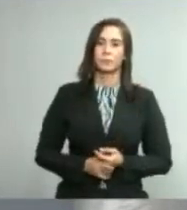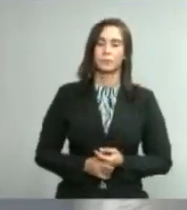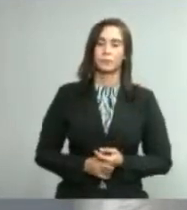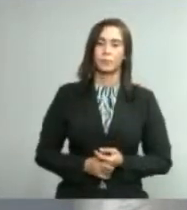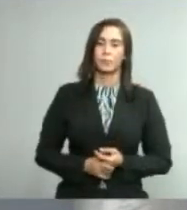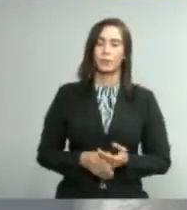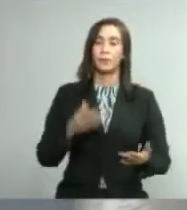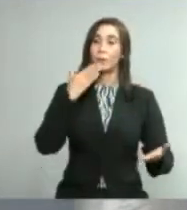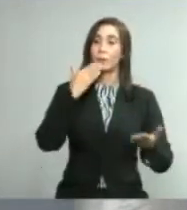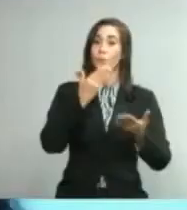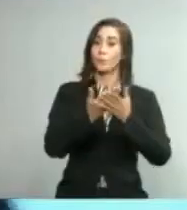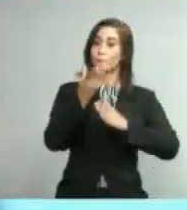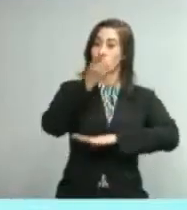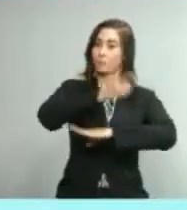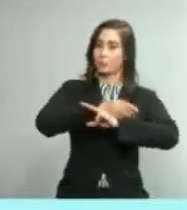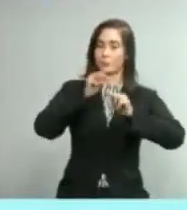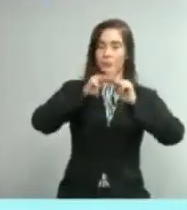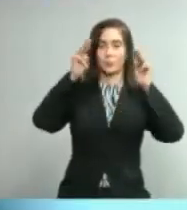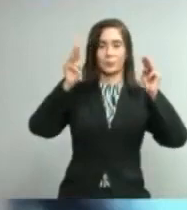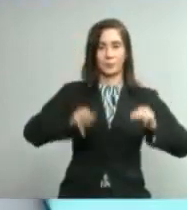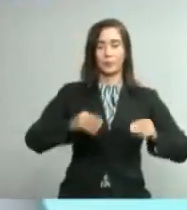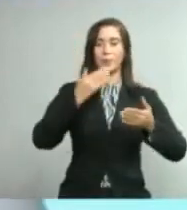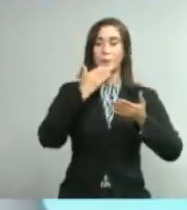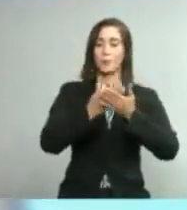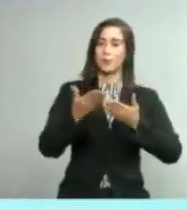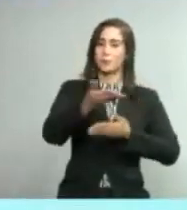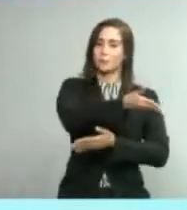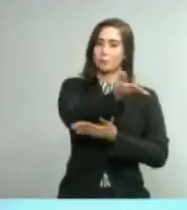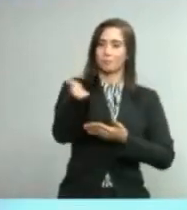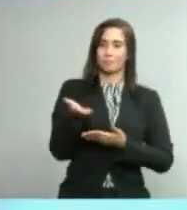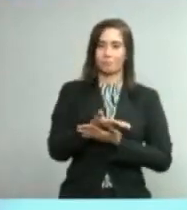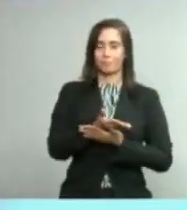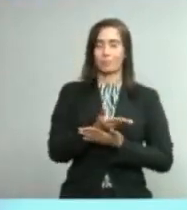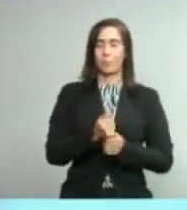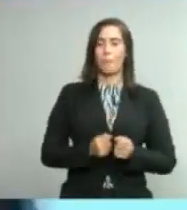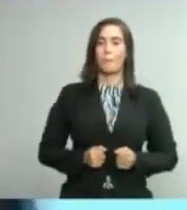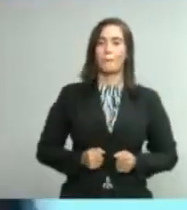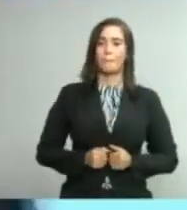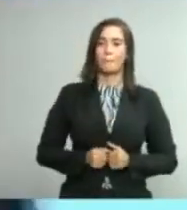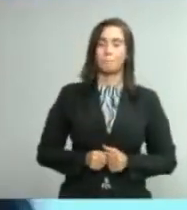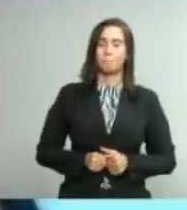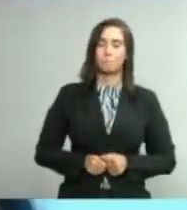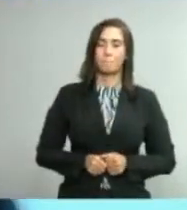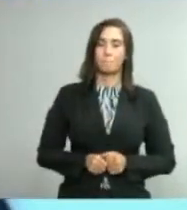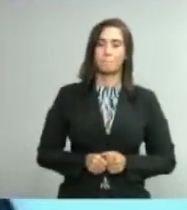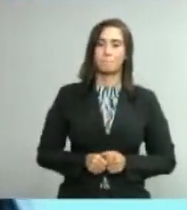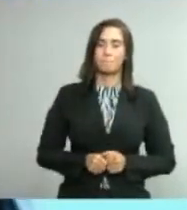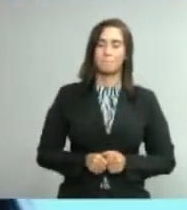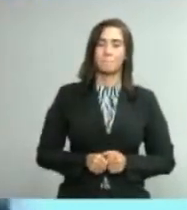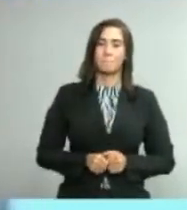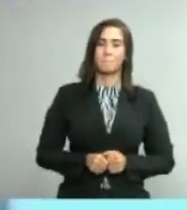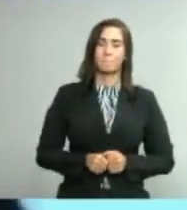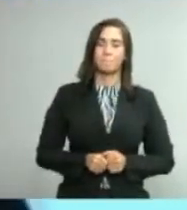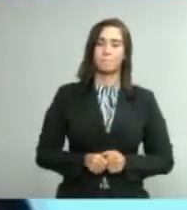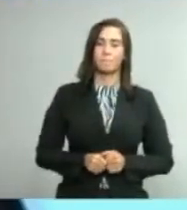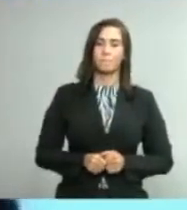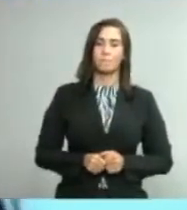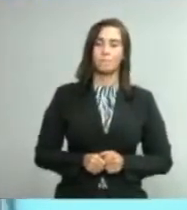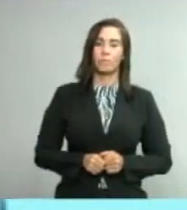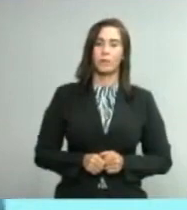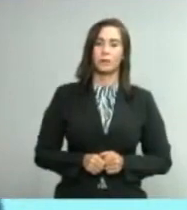Buenos días, ministro. Buenos días, compañeros. Quiero un poco ampliar las informaciones que usted dio ayer